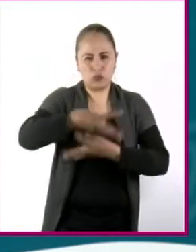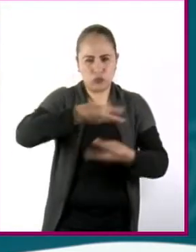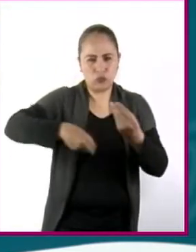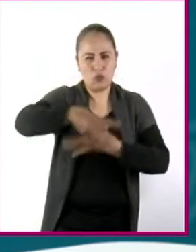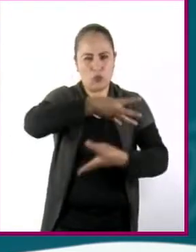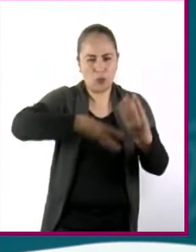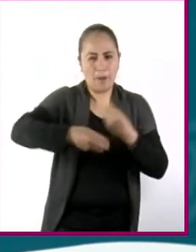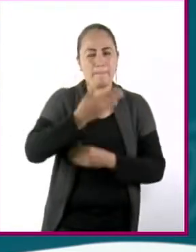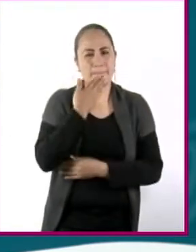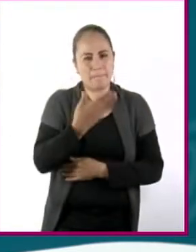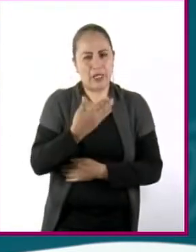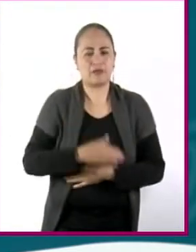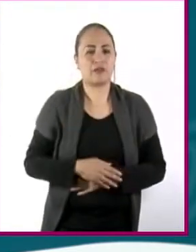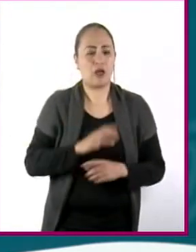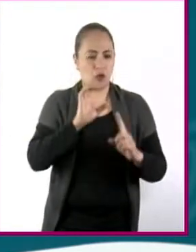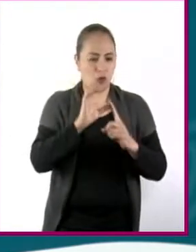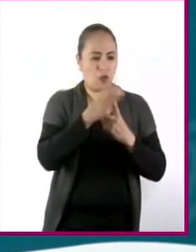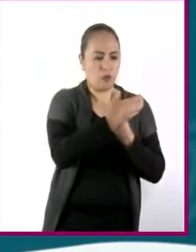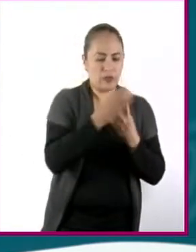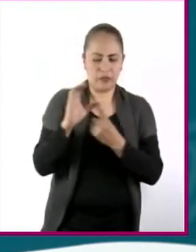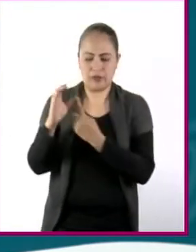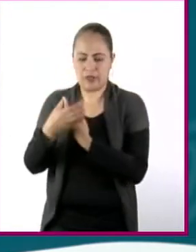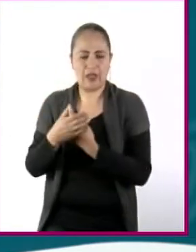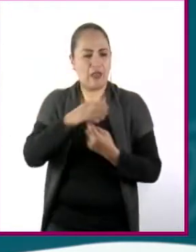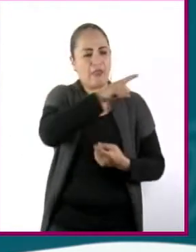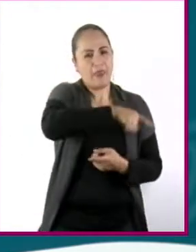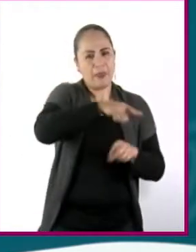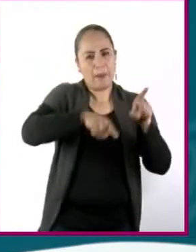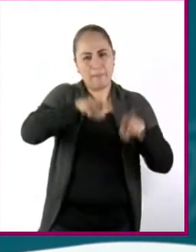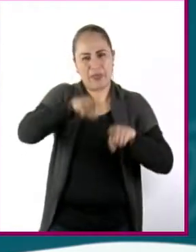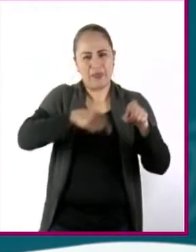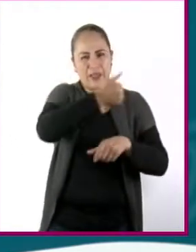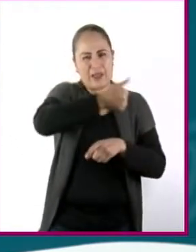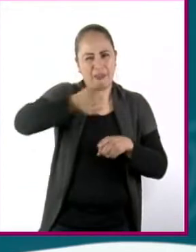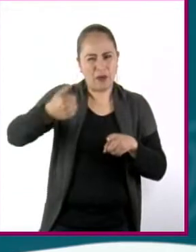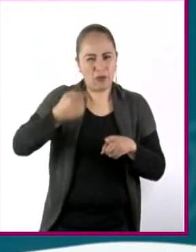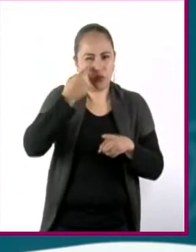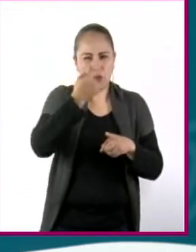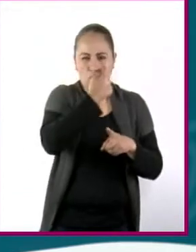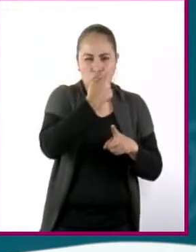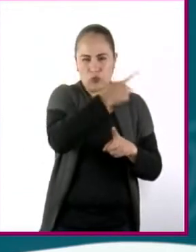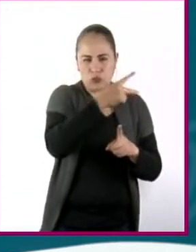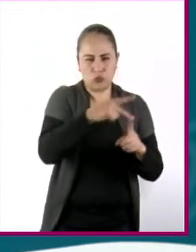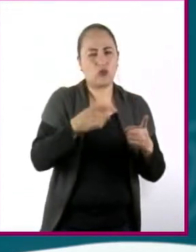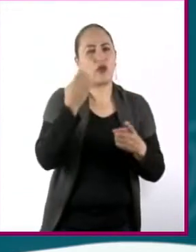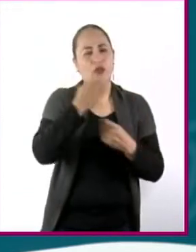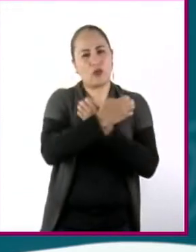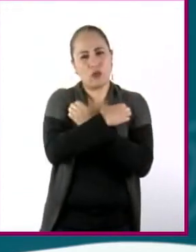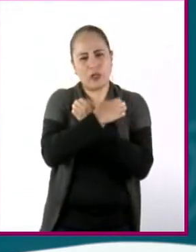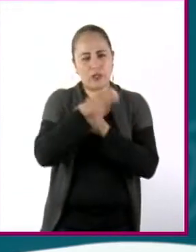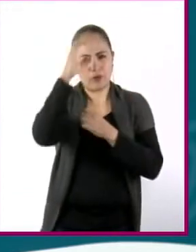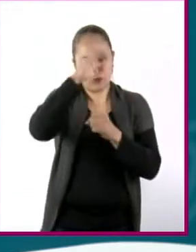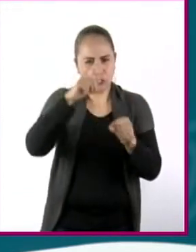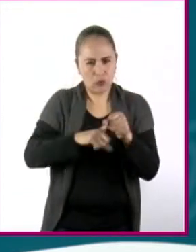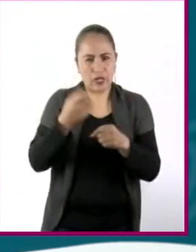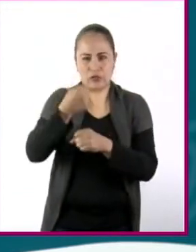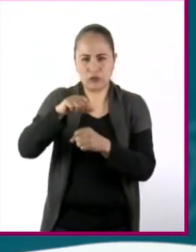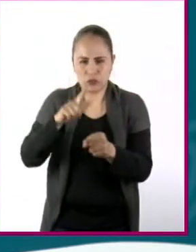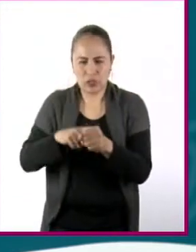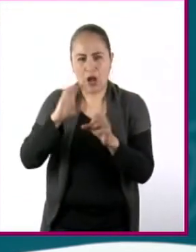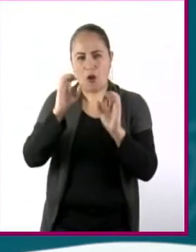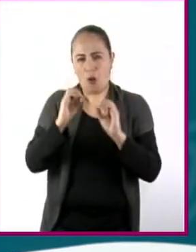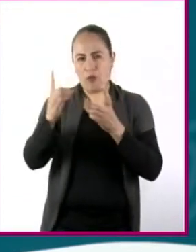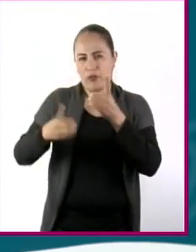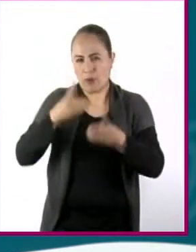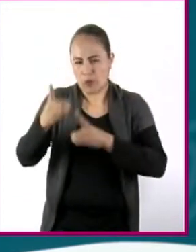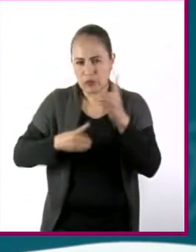Los propósitos de cada comité dependen del tipo de acciones que buscan, las cuales pueden ser educativas, culturales, sociales o deportivas y